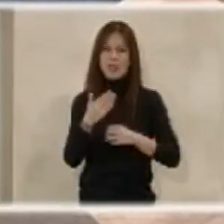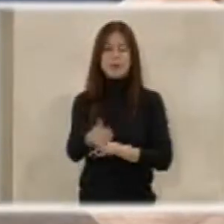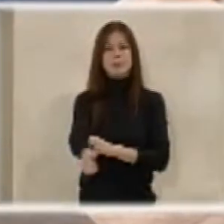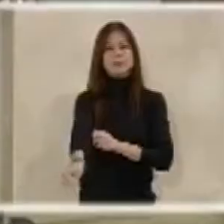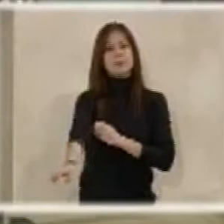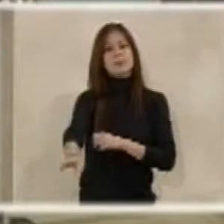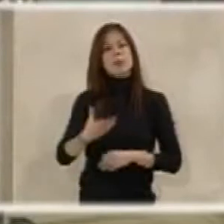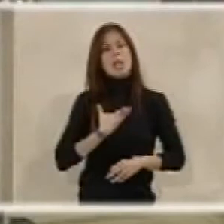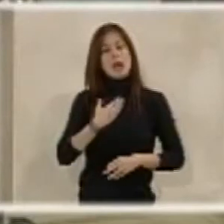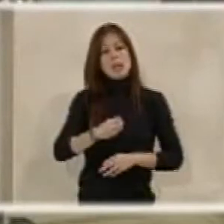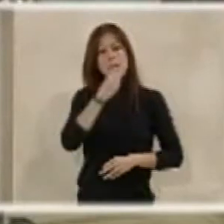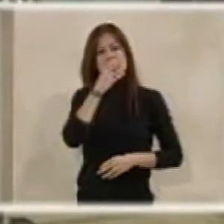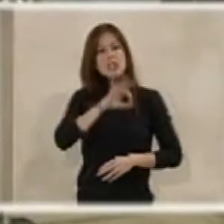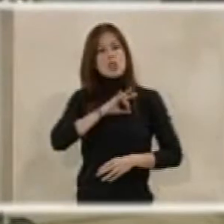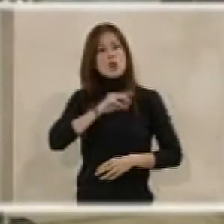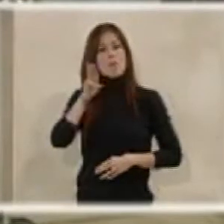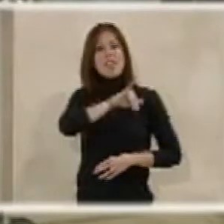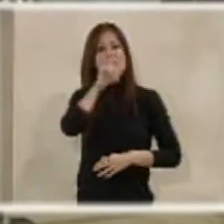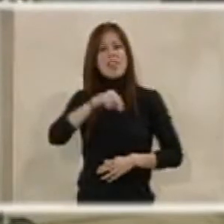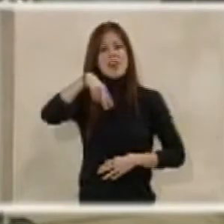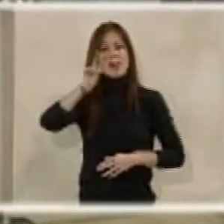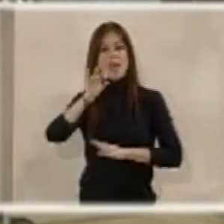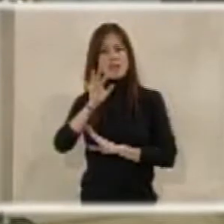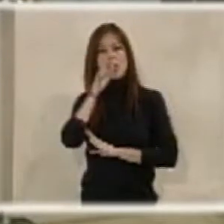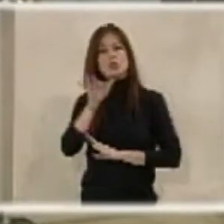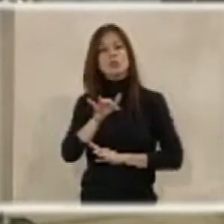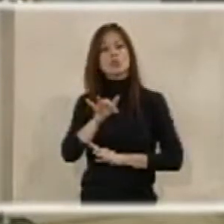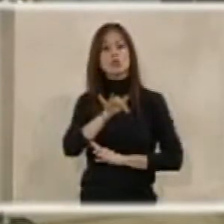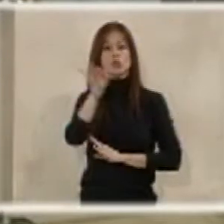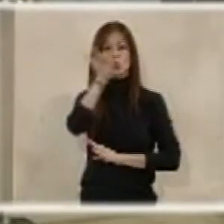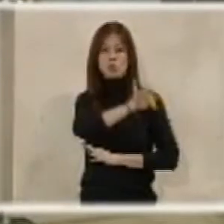Gracias. Pérez Navas, turno de palabra para el señor Guzmán.